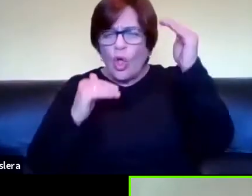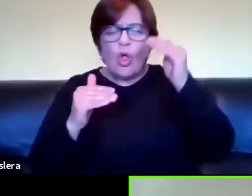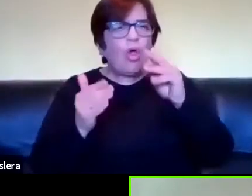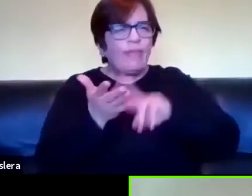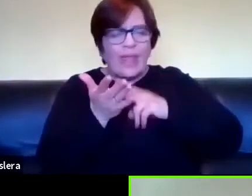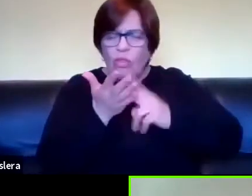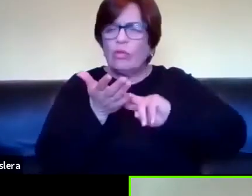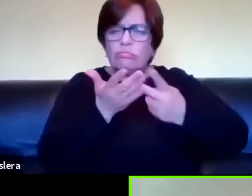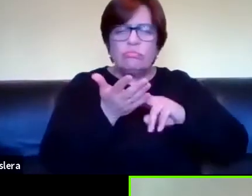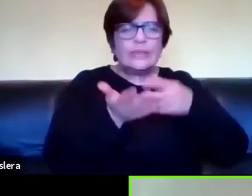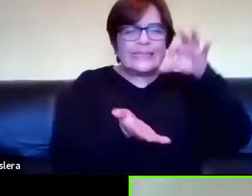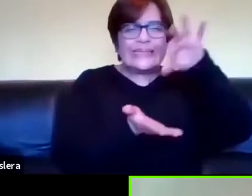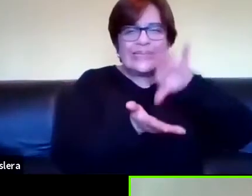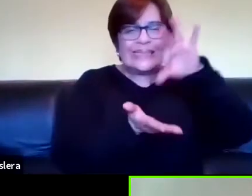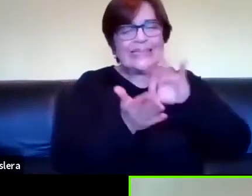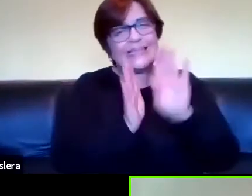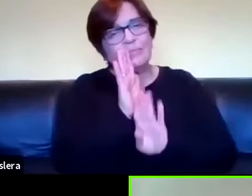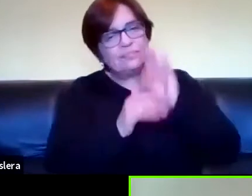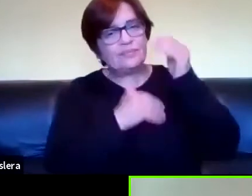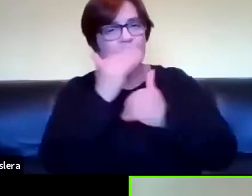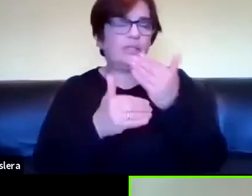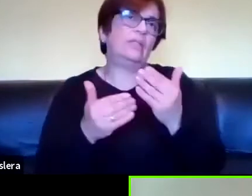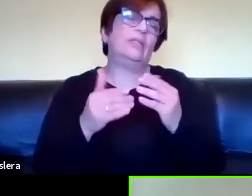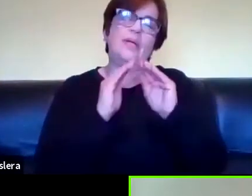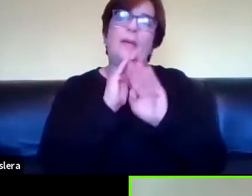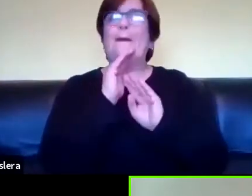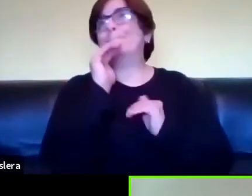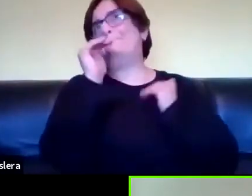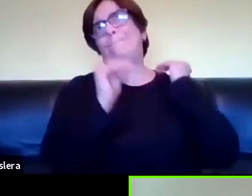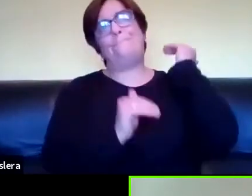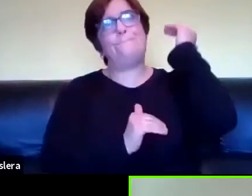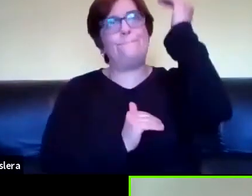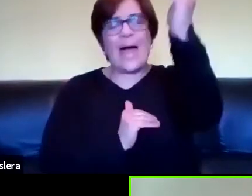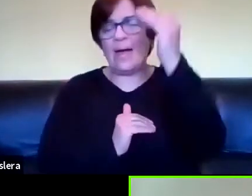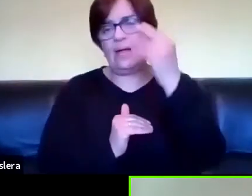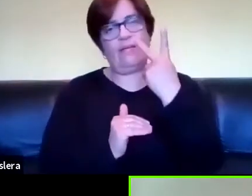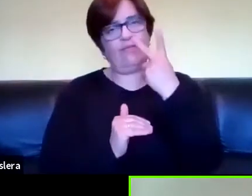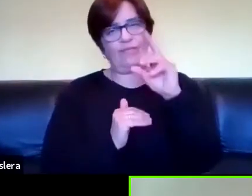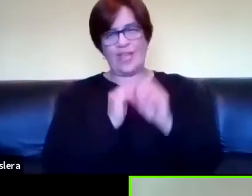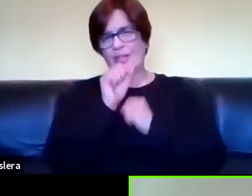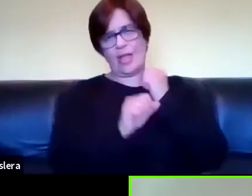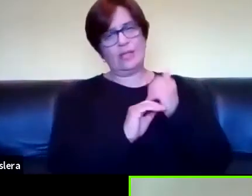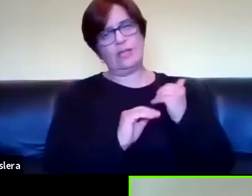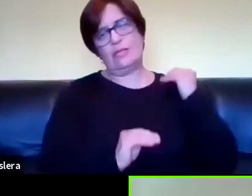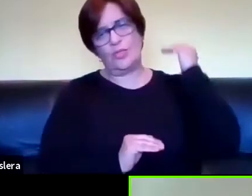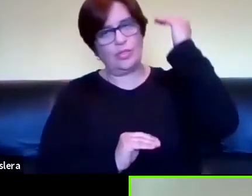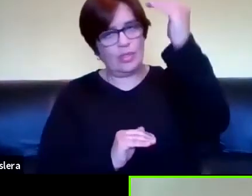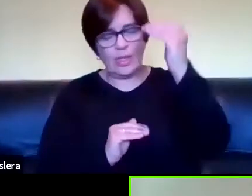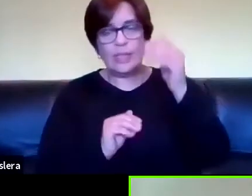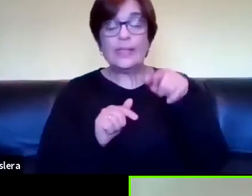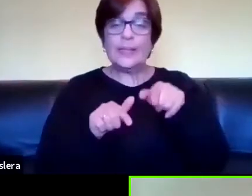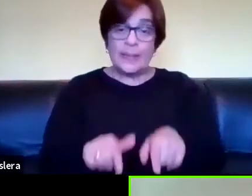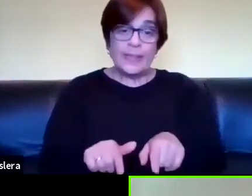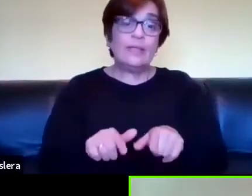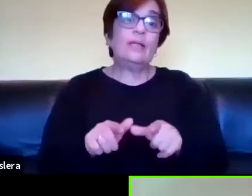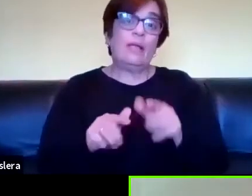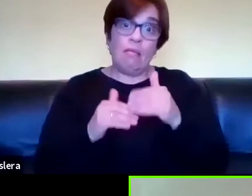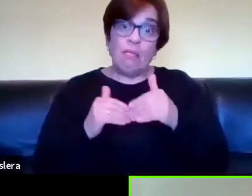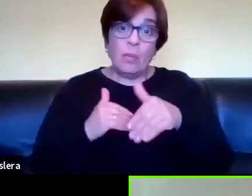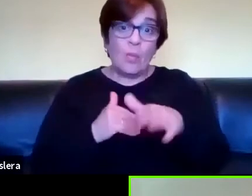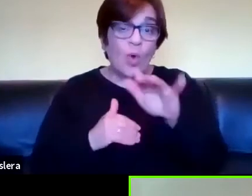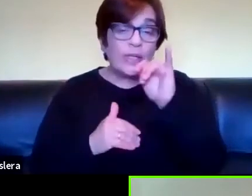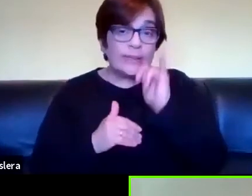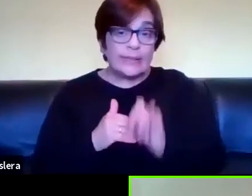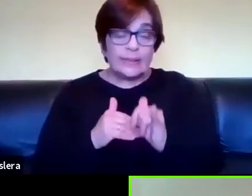traductológicas que ellos habían desarrollado eso nos permitió avanzar 20 años y bueno a partir de ahí